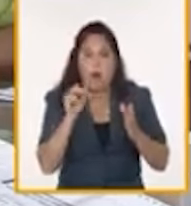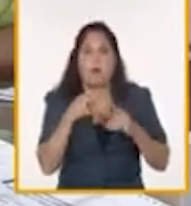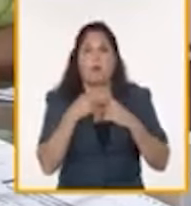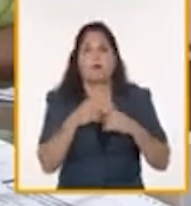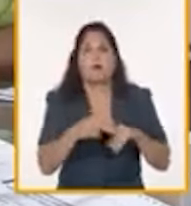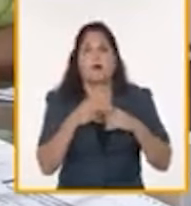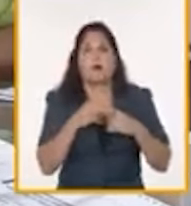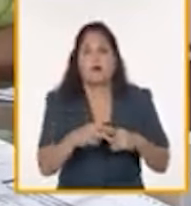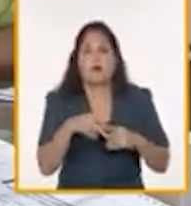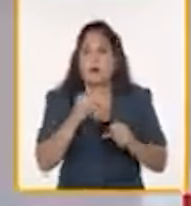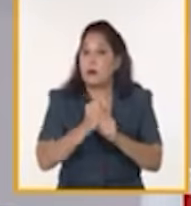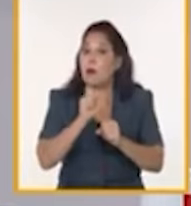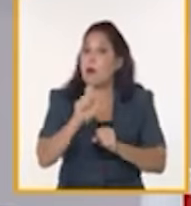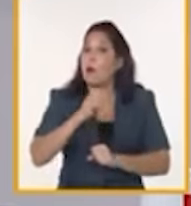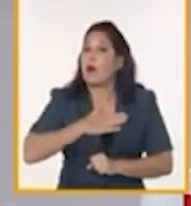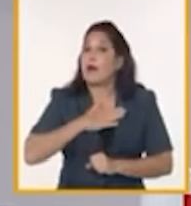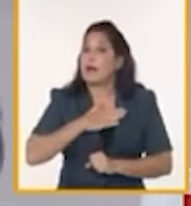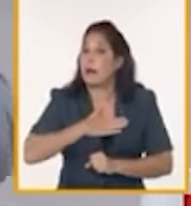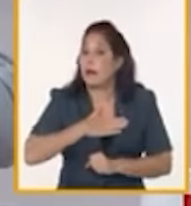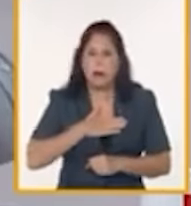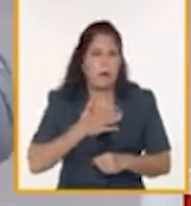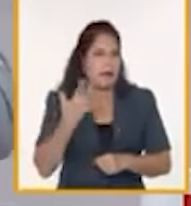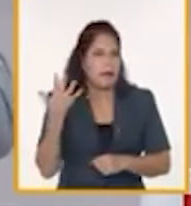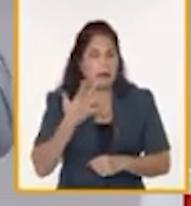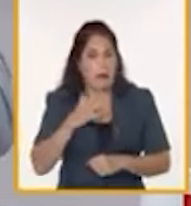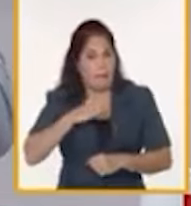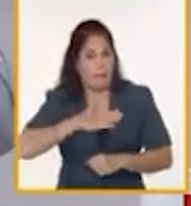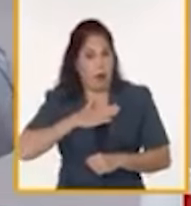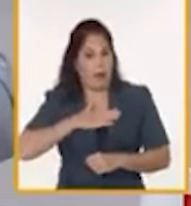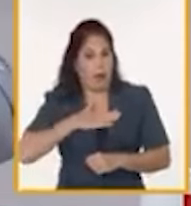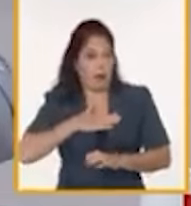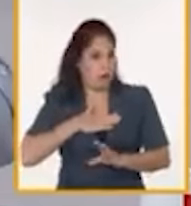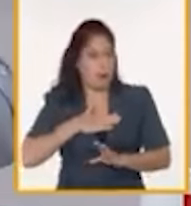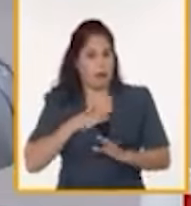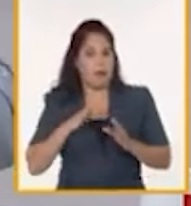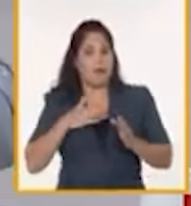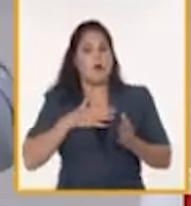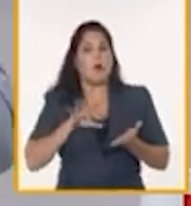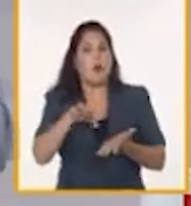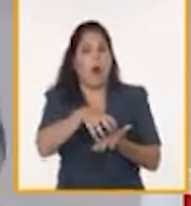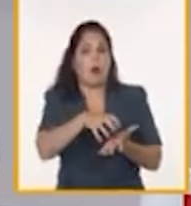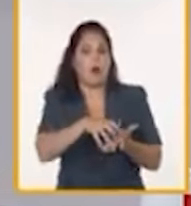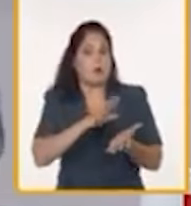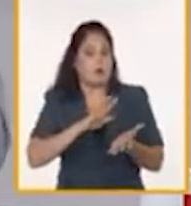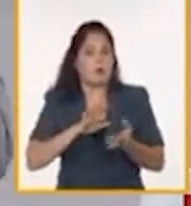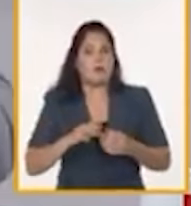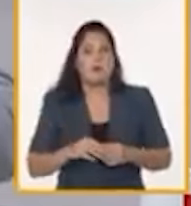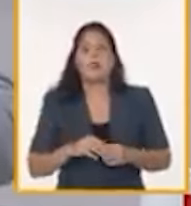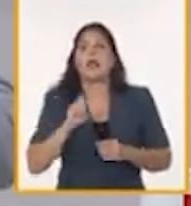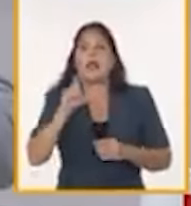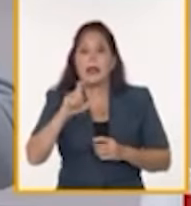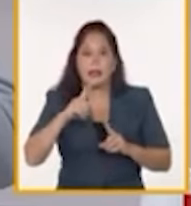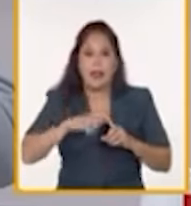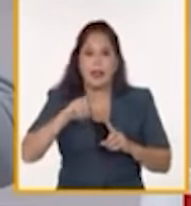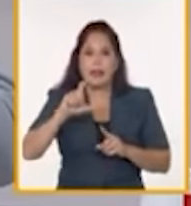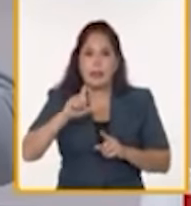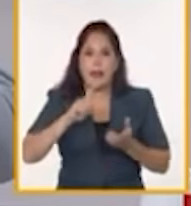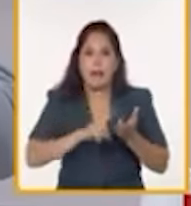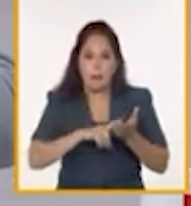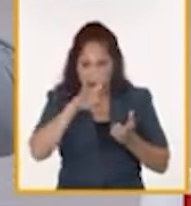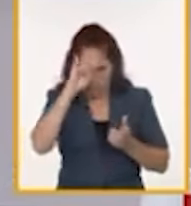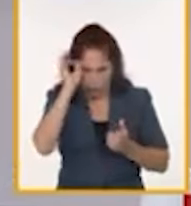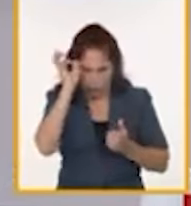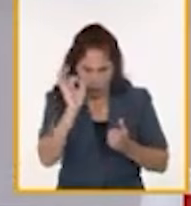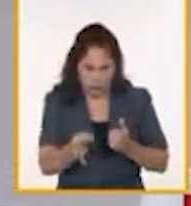los trabajadores por cuenta propia van a ser los que son propietarios de esos medios. Ese es el TSP. Ese es el trabajador por cuenta